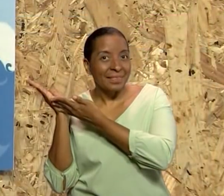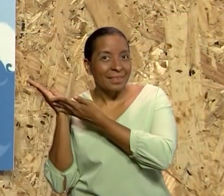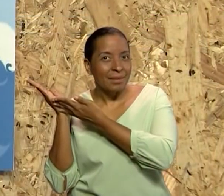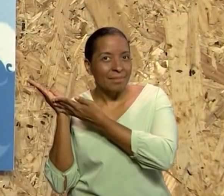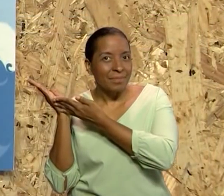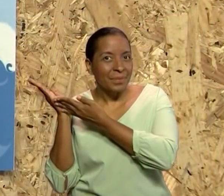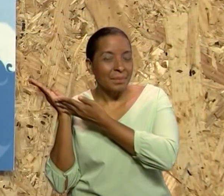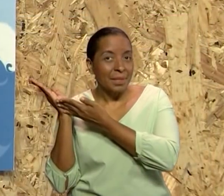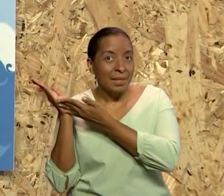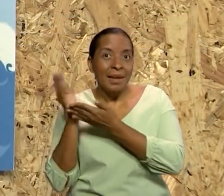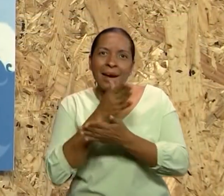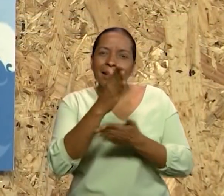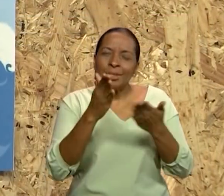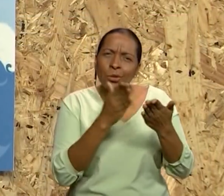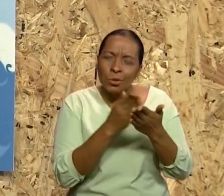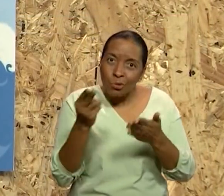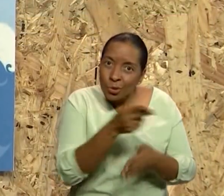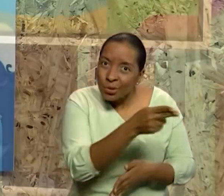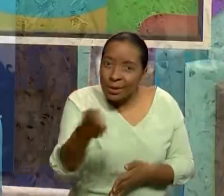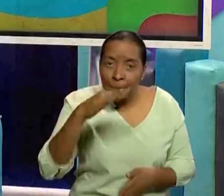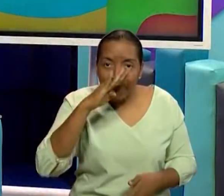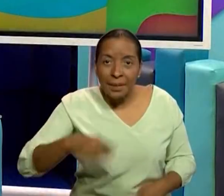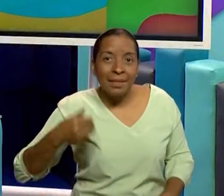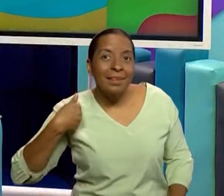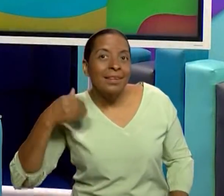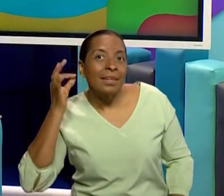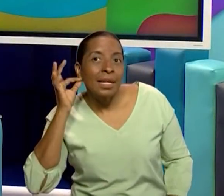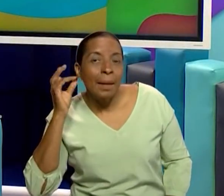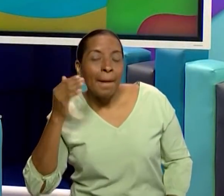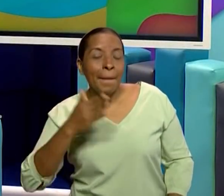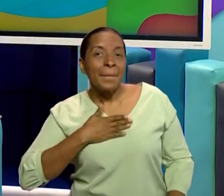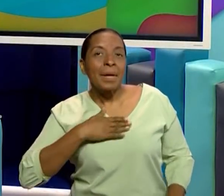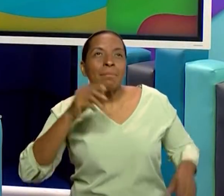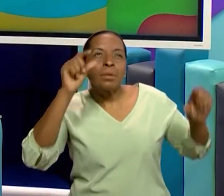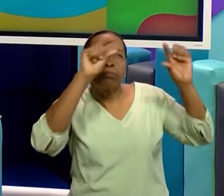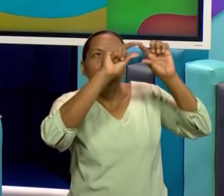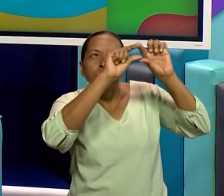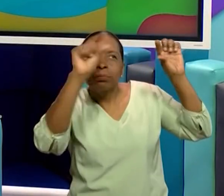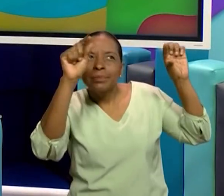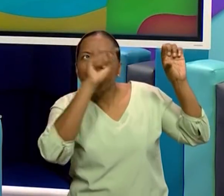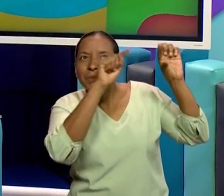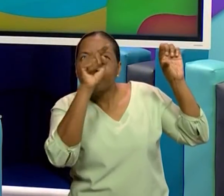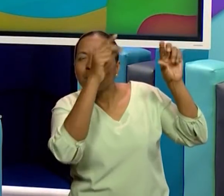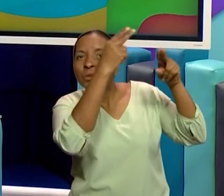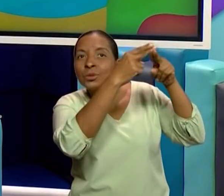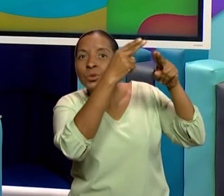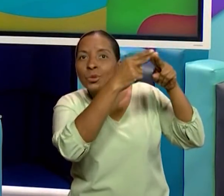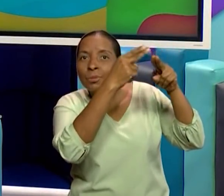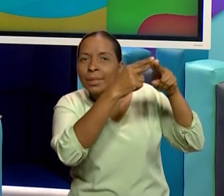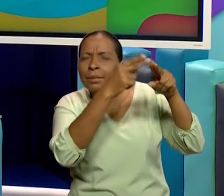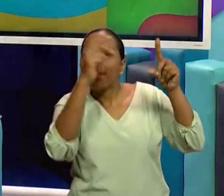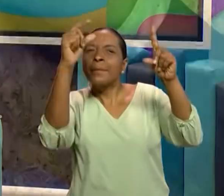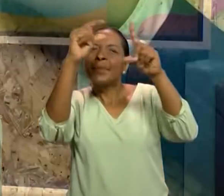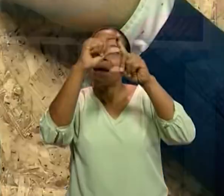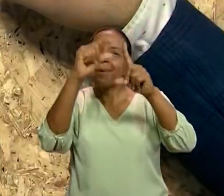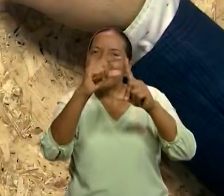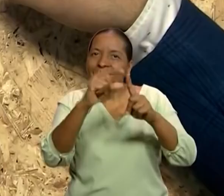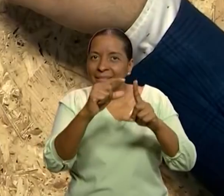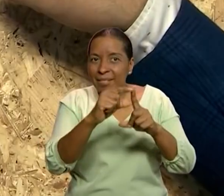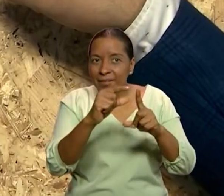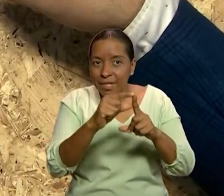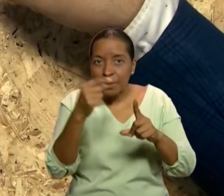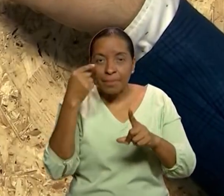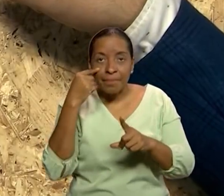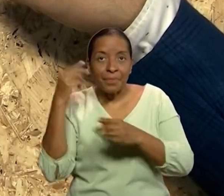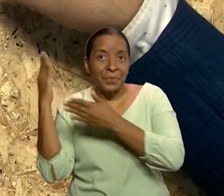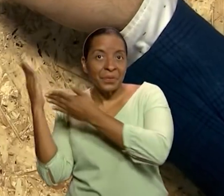interesante que ustedes tienen que ver. Mi título y todo lo que vamos a colocar con palabras está transcrito con el